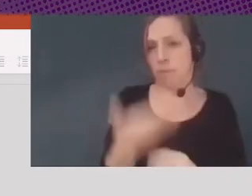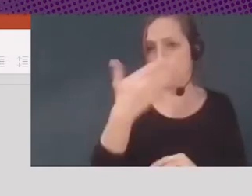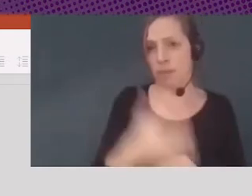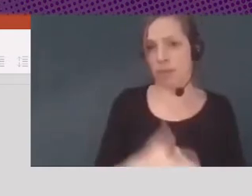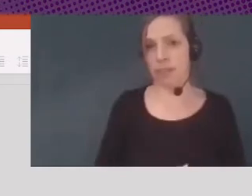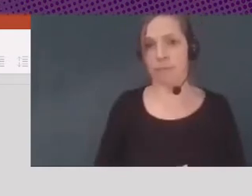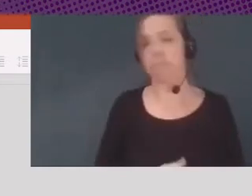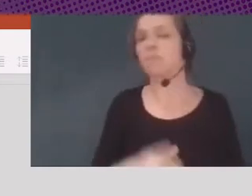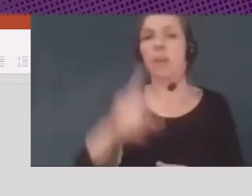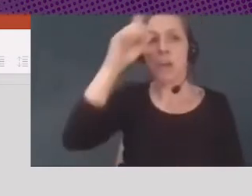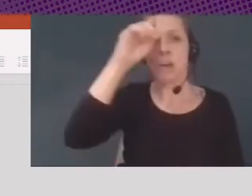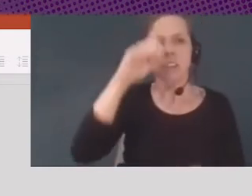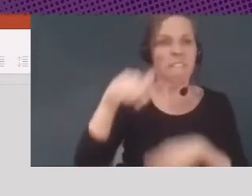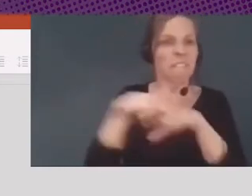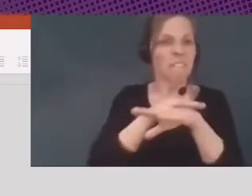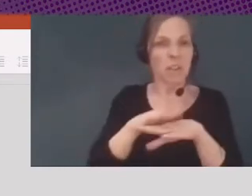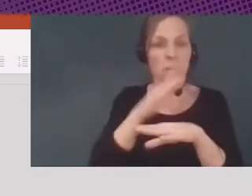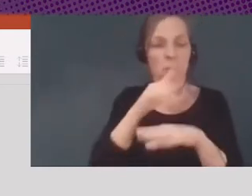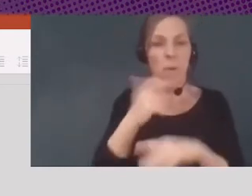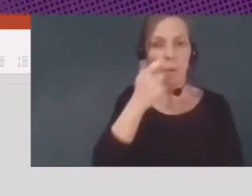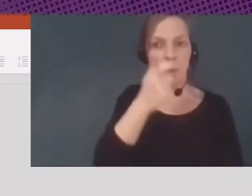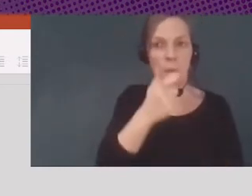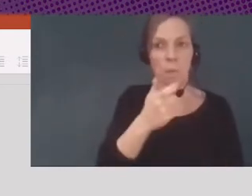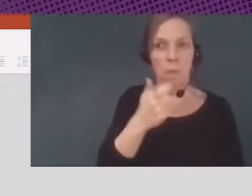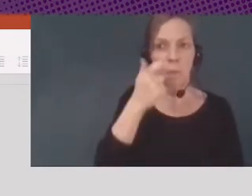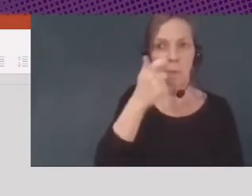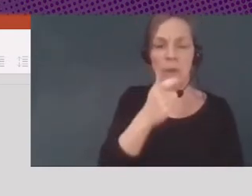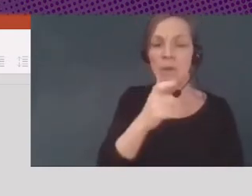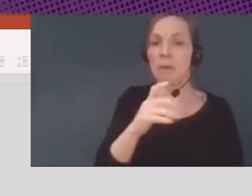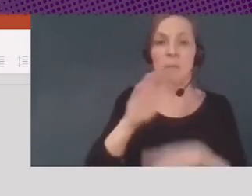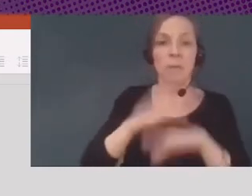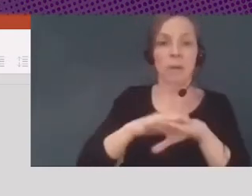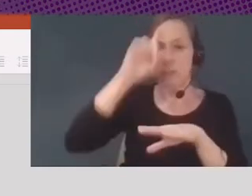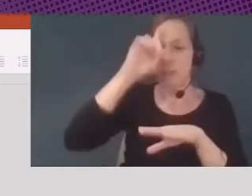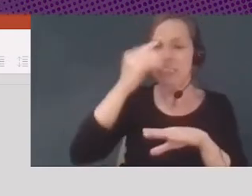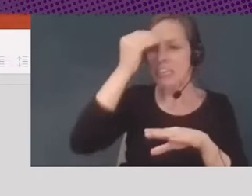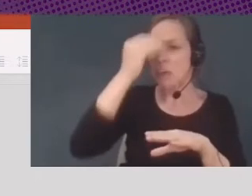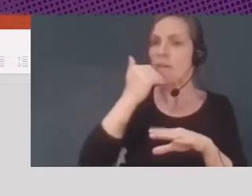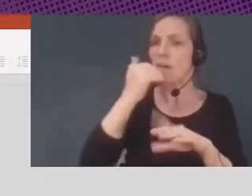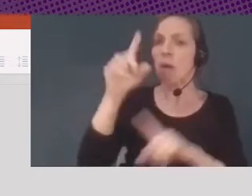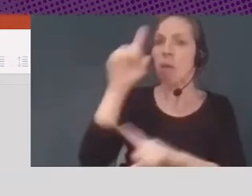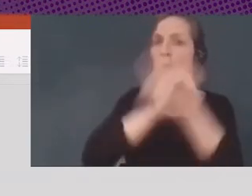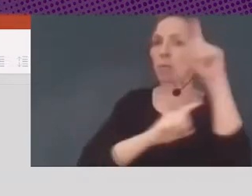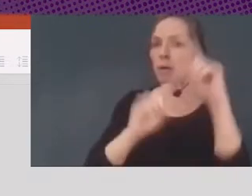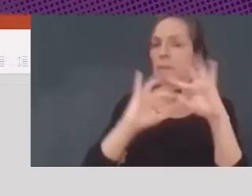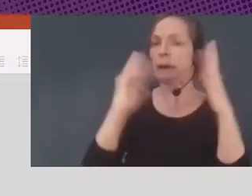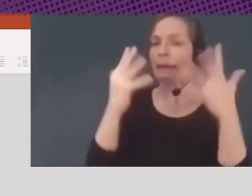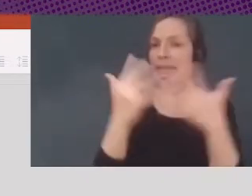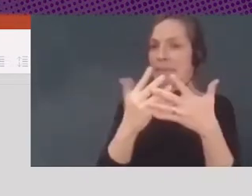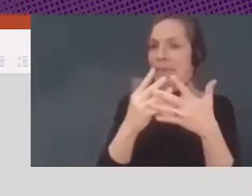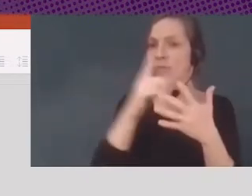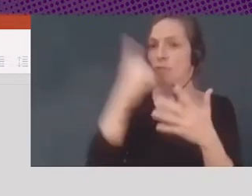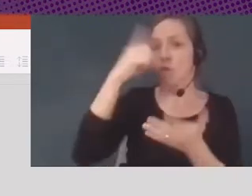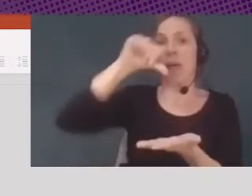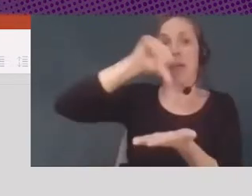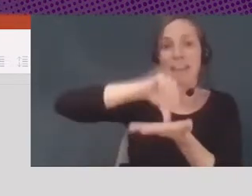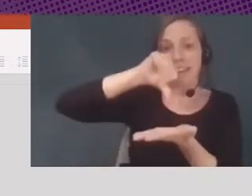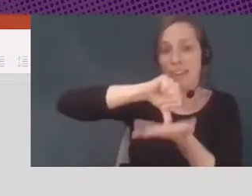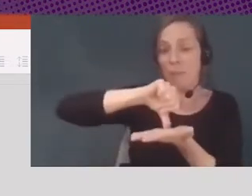no se está proyectando, creo que tengo un problema de conexión, estoy fuera de la ciudad de Quito.